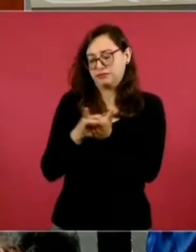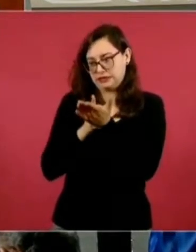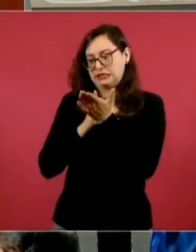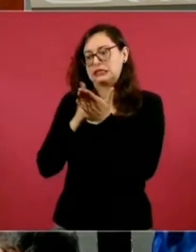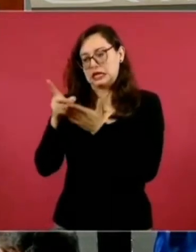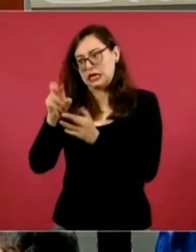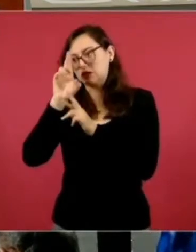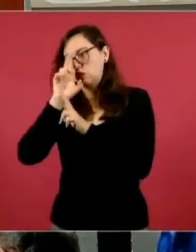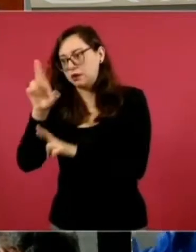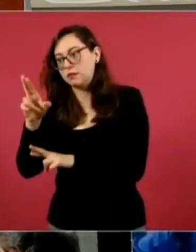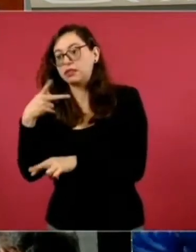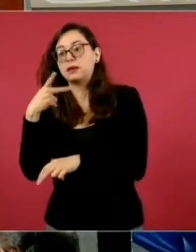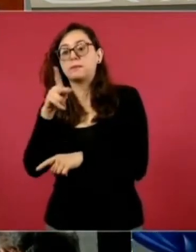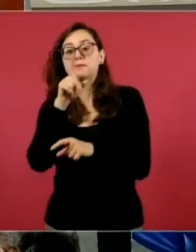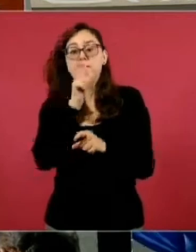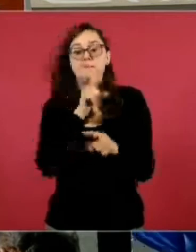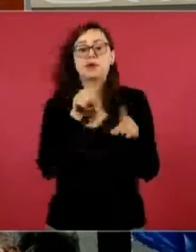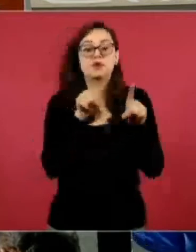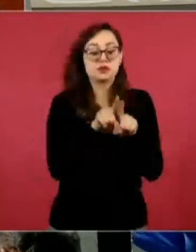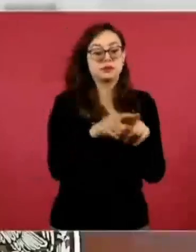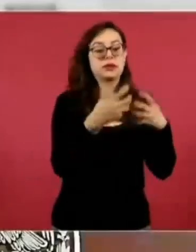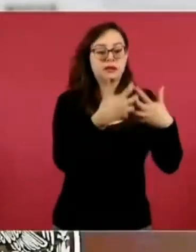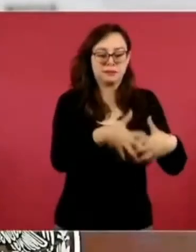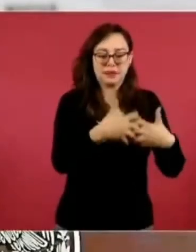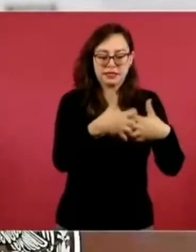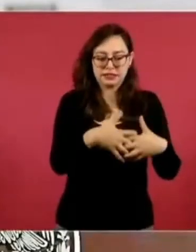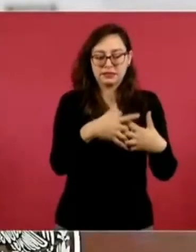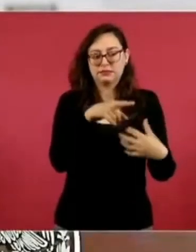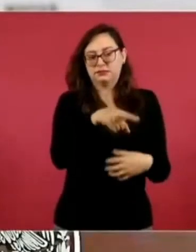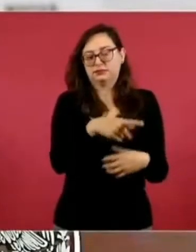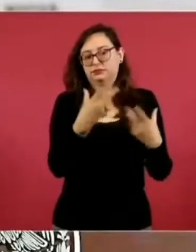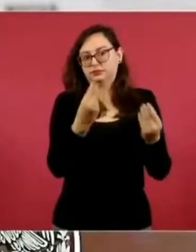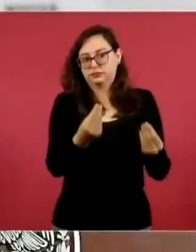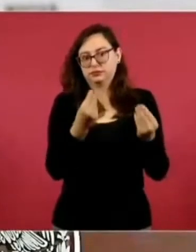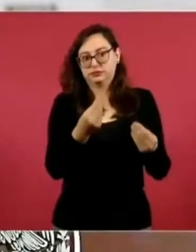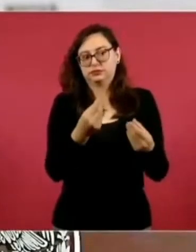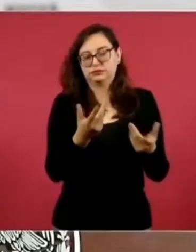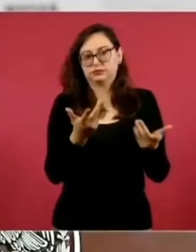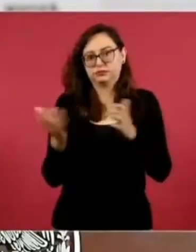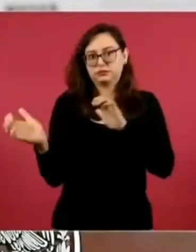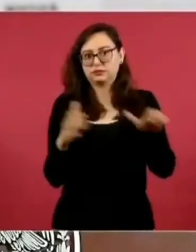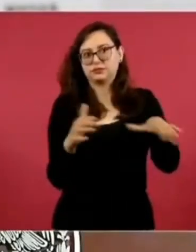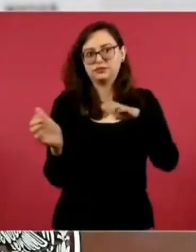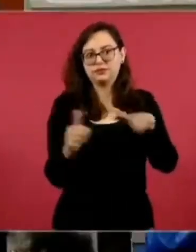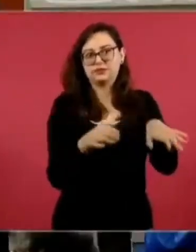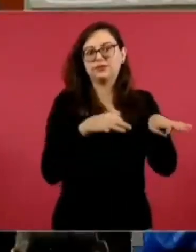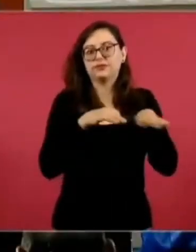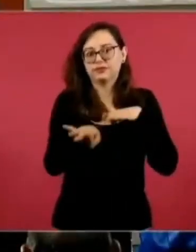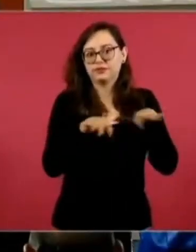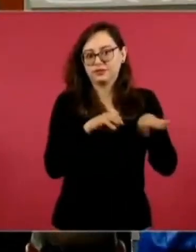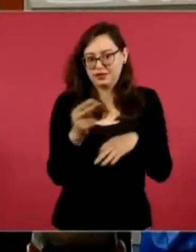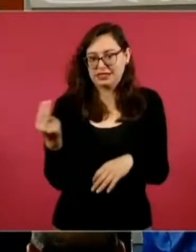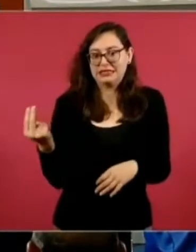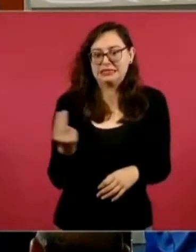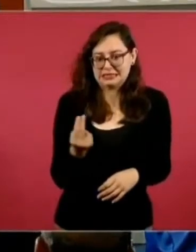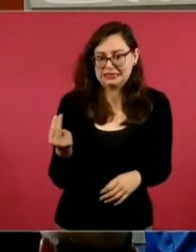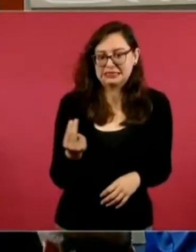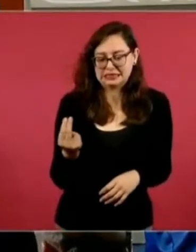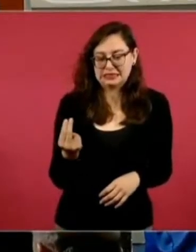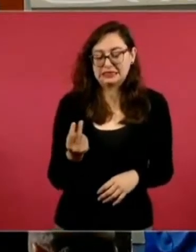trabajadores como también la fuente de trabajo de miles de familias en el Estado. Y bien, decirles que finalmente